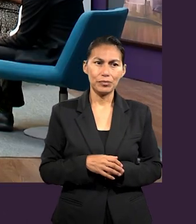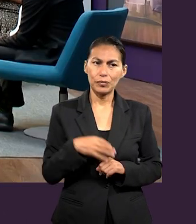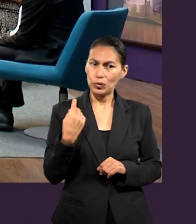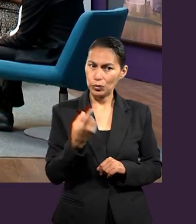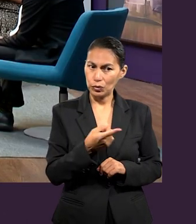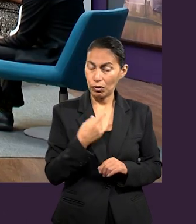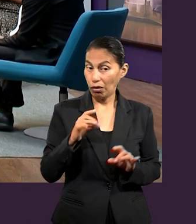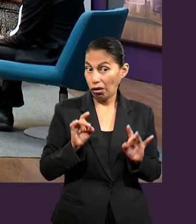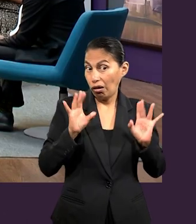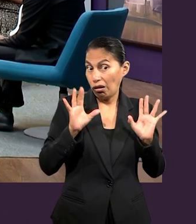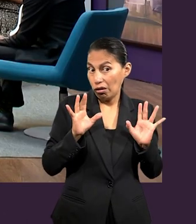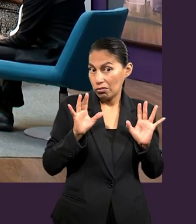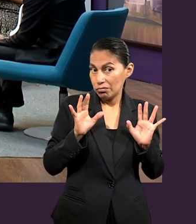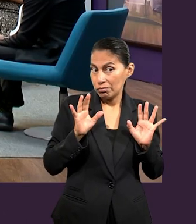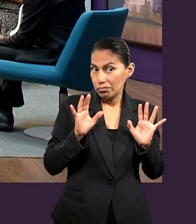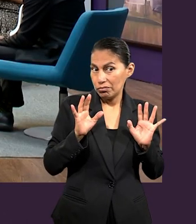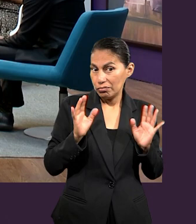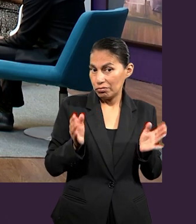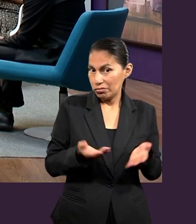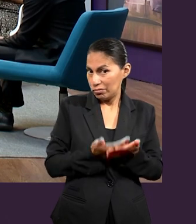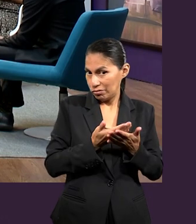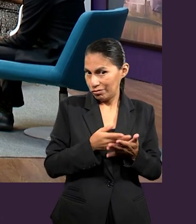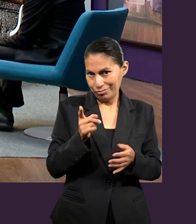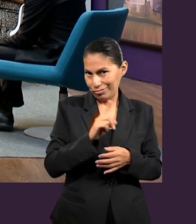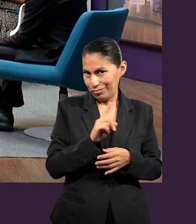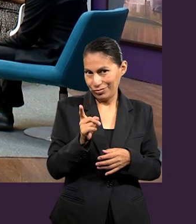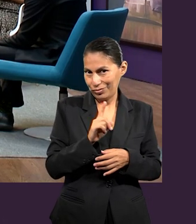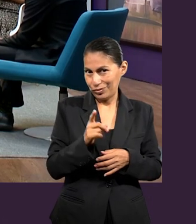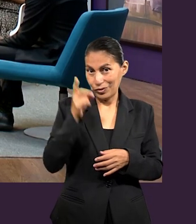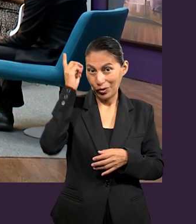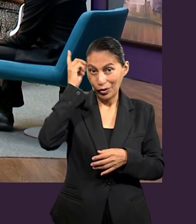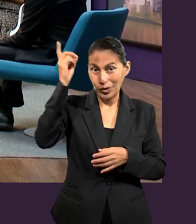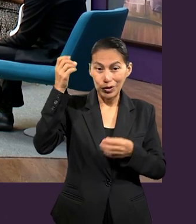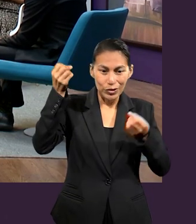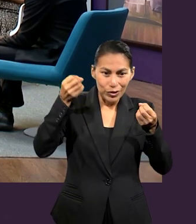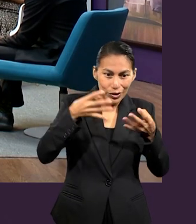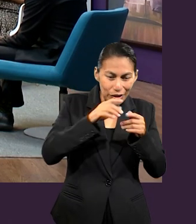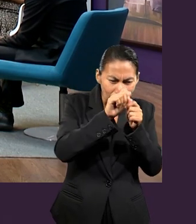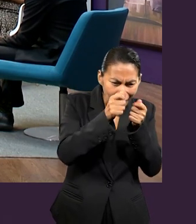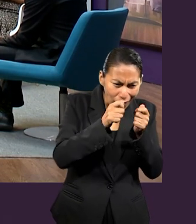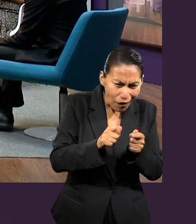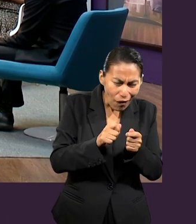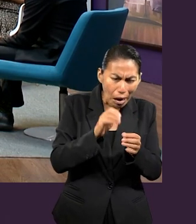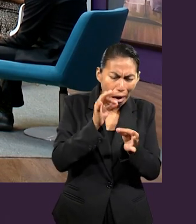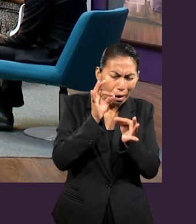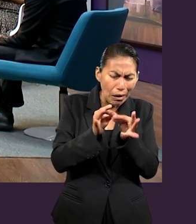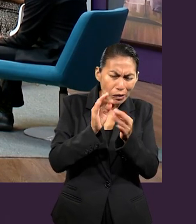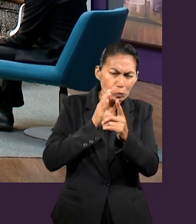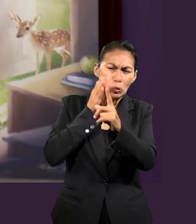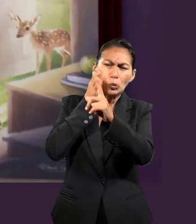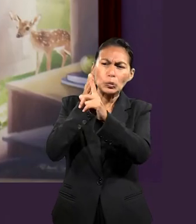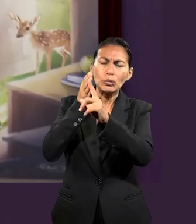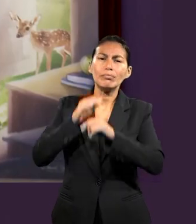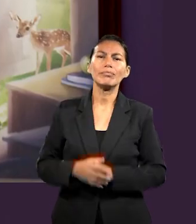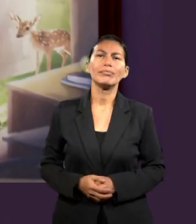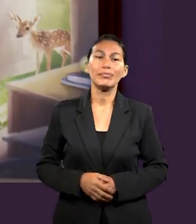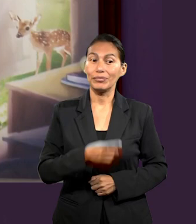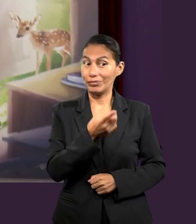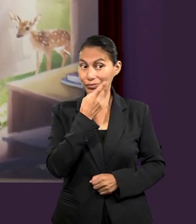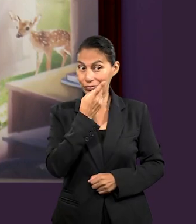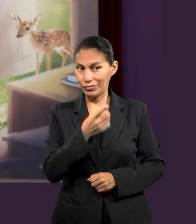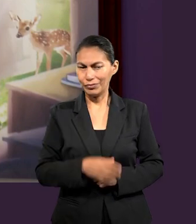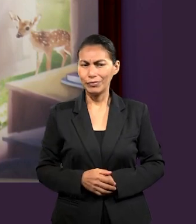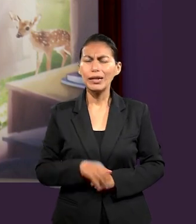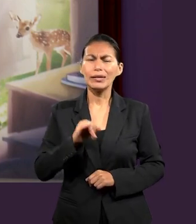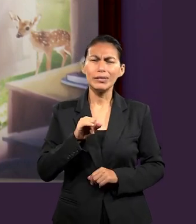Saber que no somos producto de casualidades, ¿verdad? Sí. ¿Quieres comentar algo? Sí, es